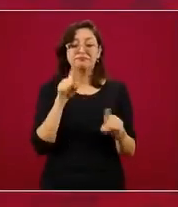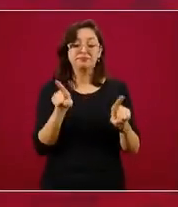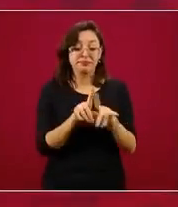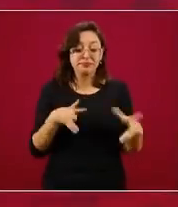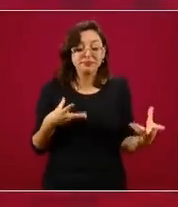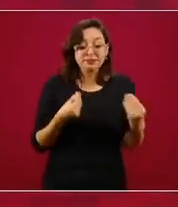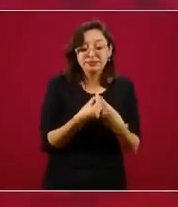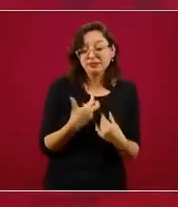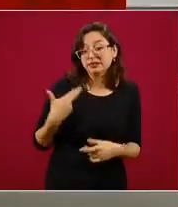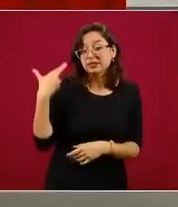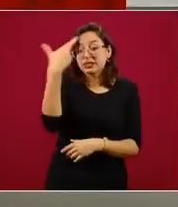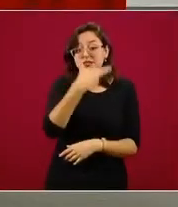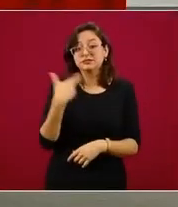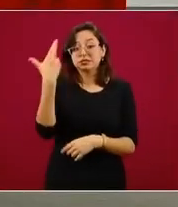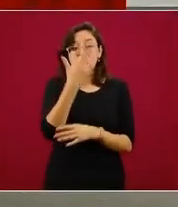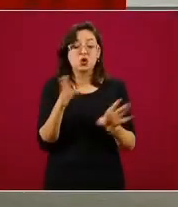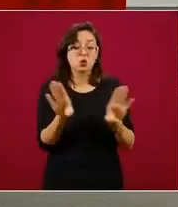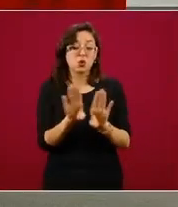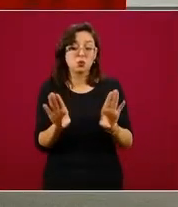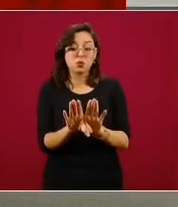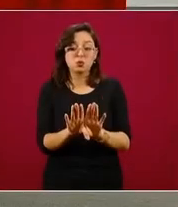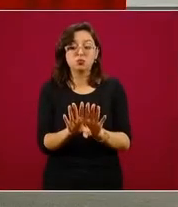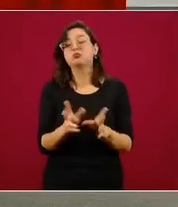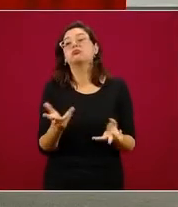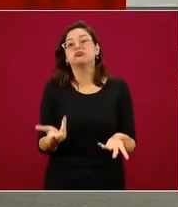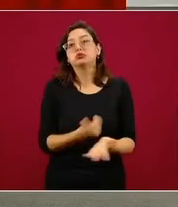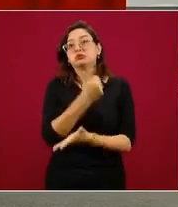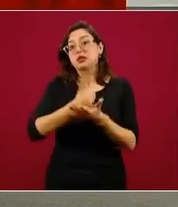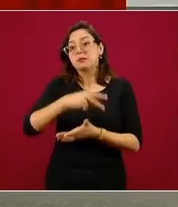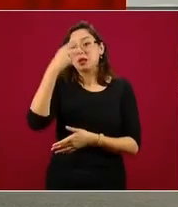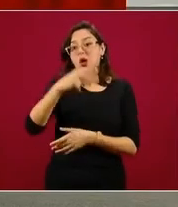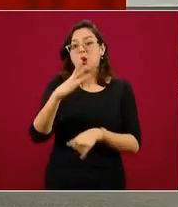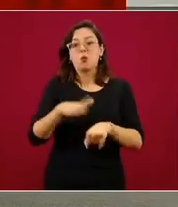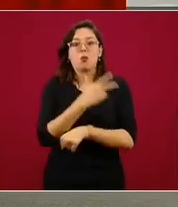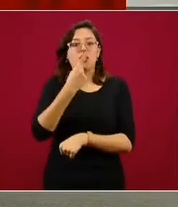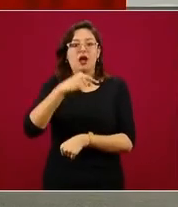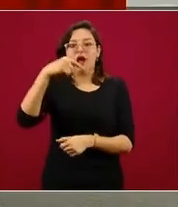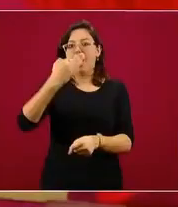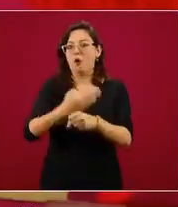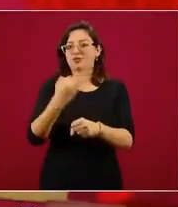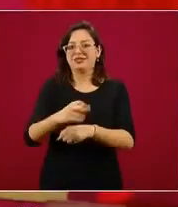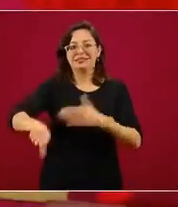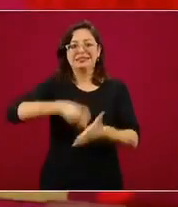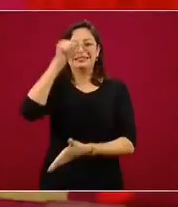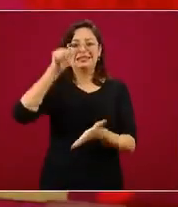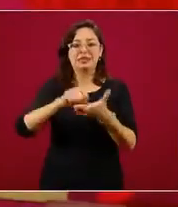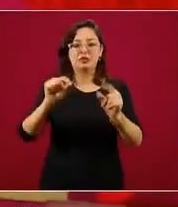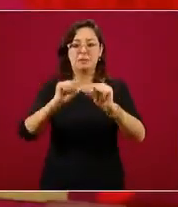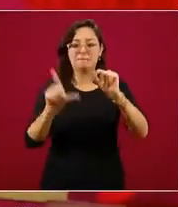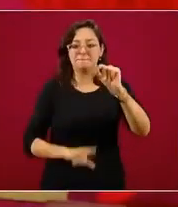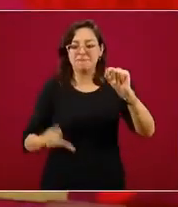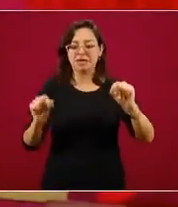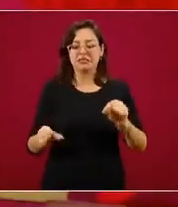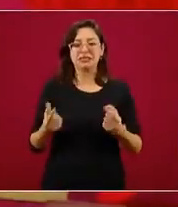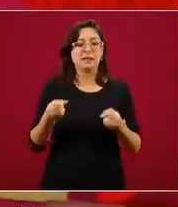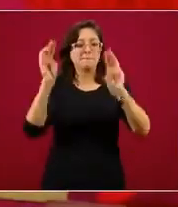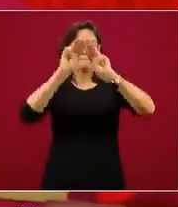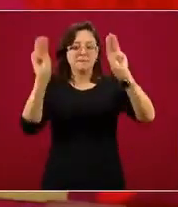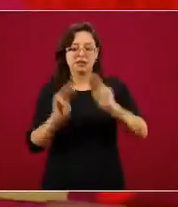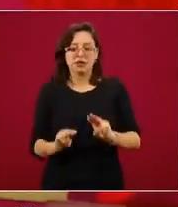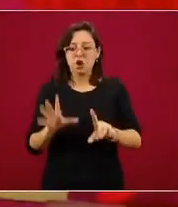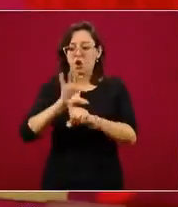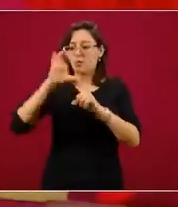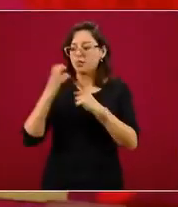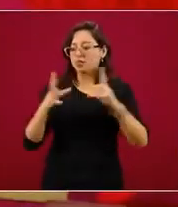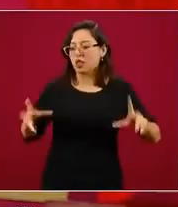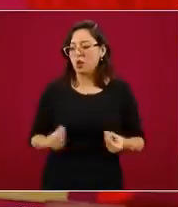conjunto de la situación, ya sea porque es la zona, la del Valle de México y hay un comando metropolitano en el